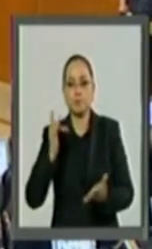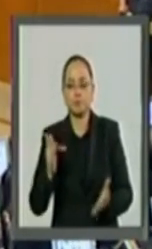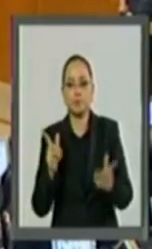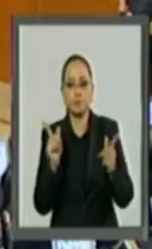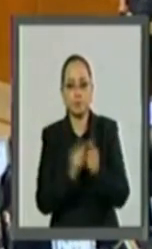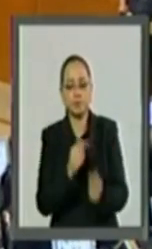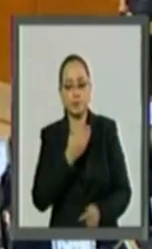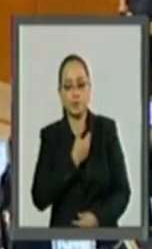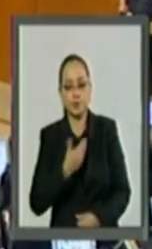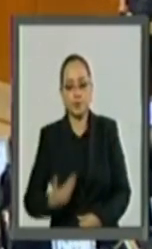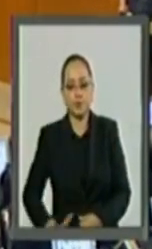Es cuanto, señor Presidente.